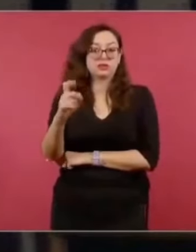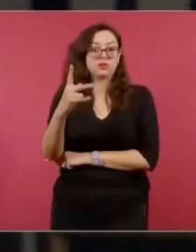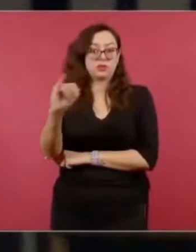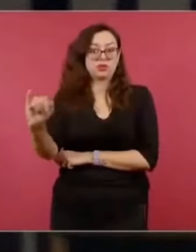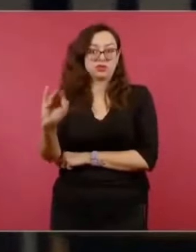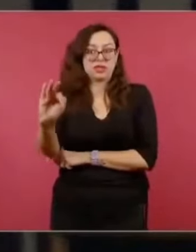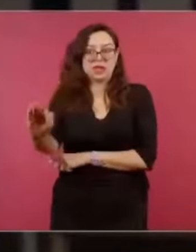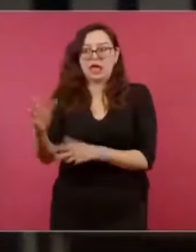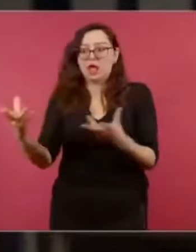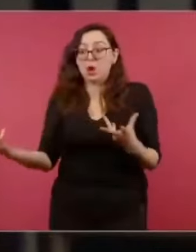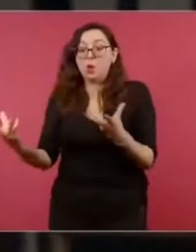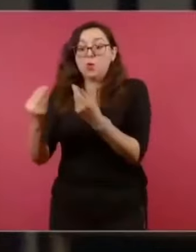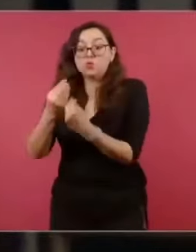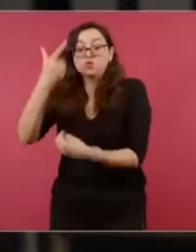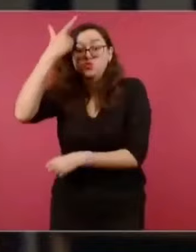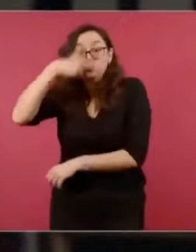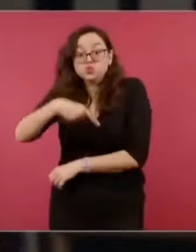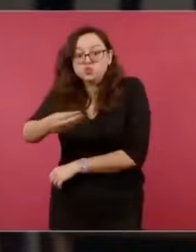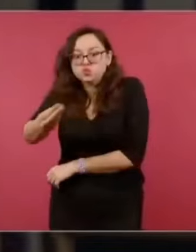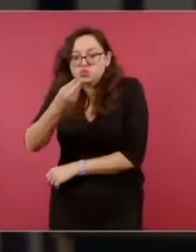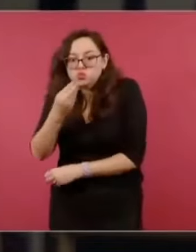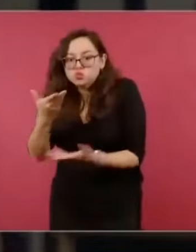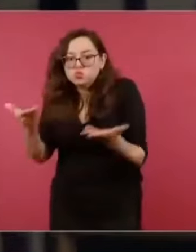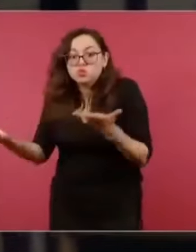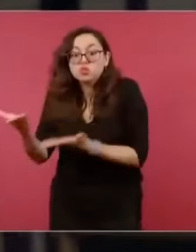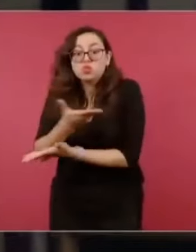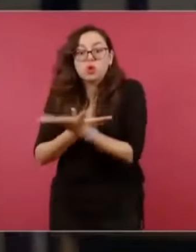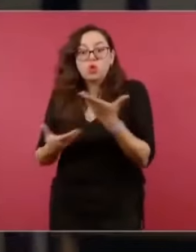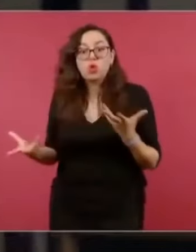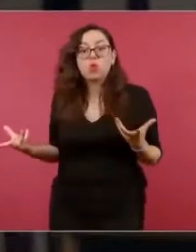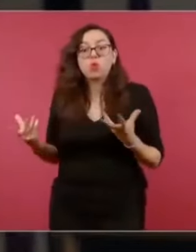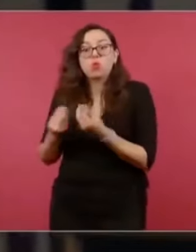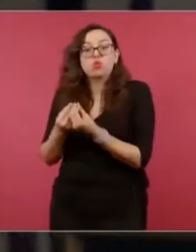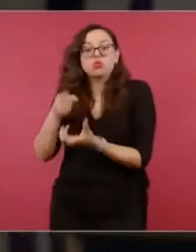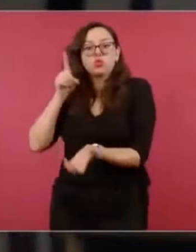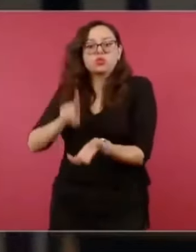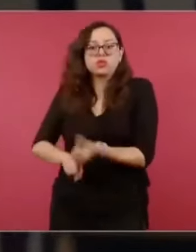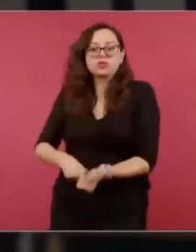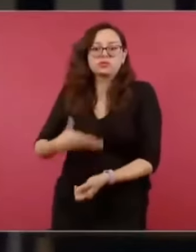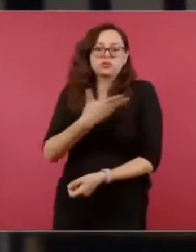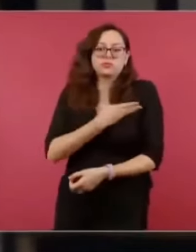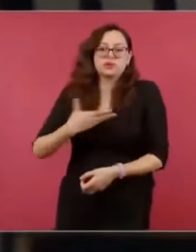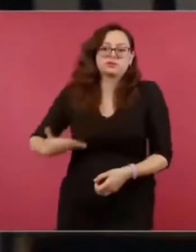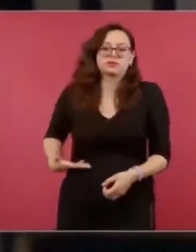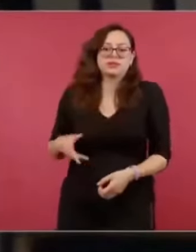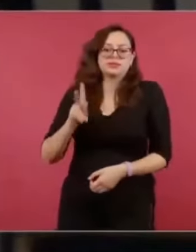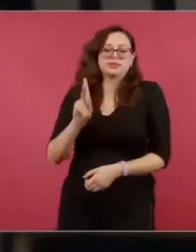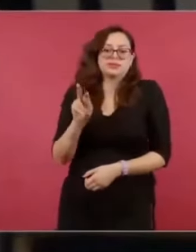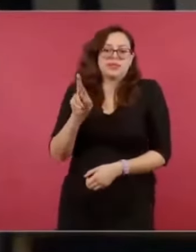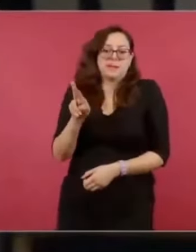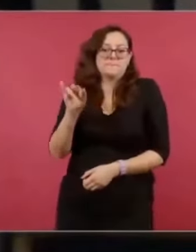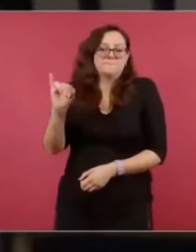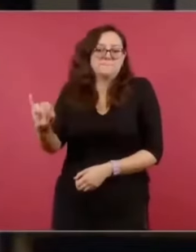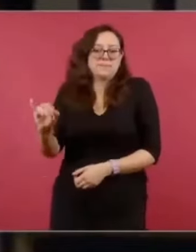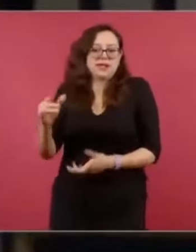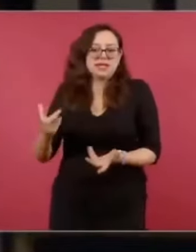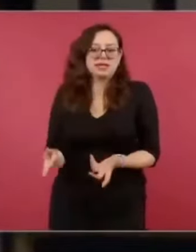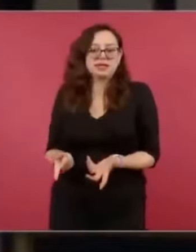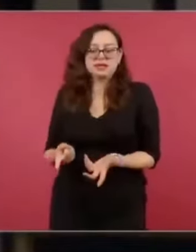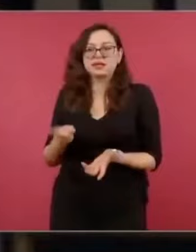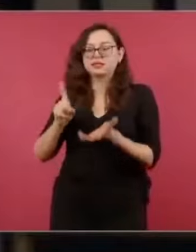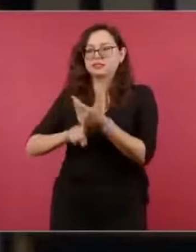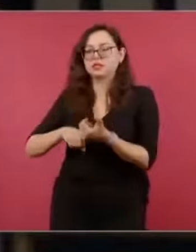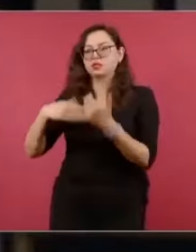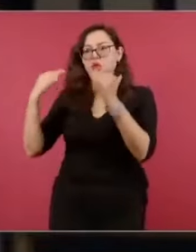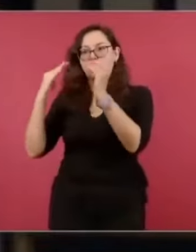el presidente del PRI, Alito Moreno y con… esto ocurrió en la casa de otro